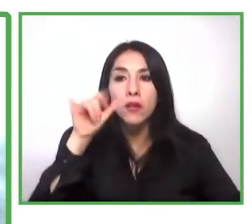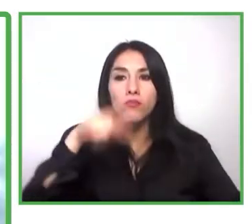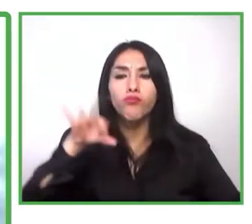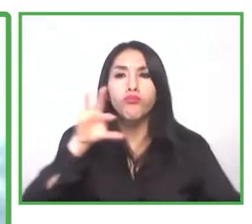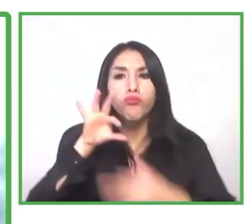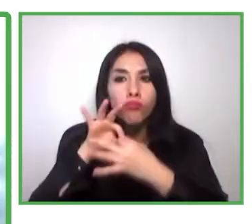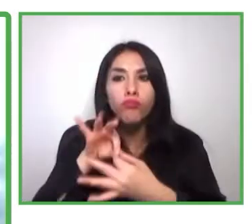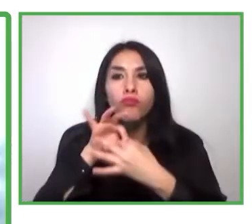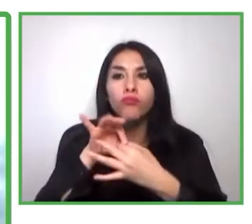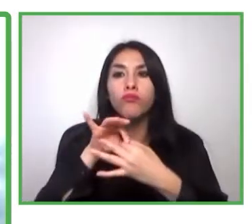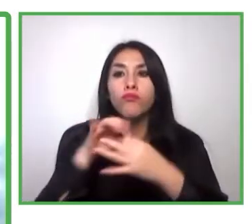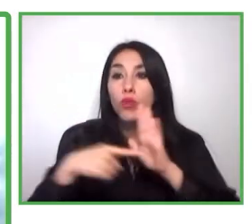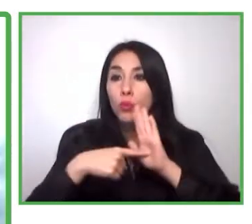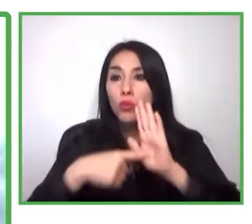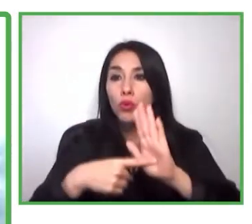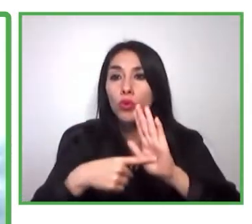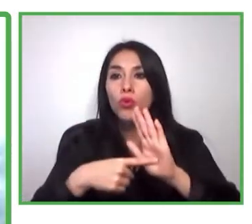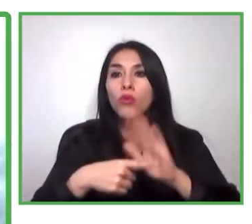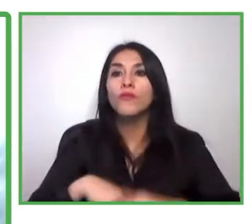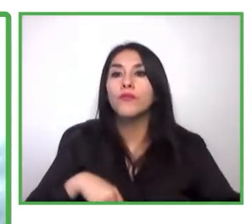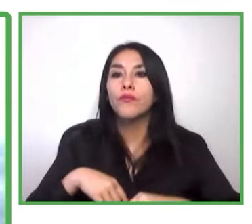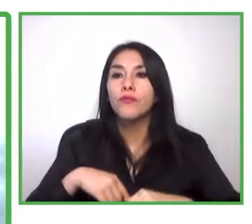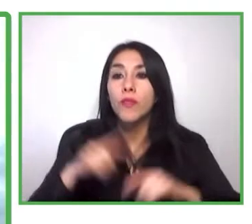para las personas con discapacidad.